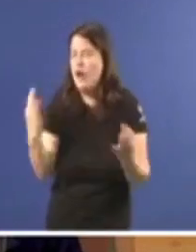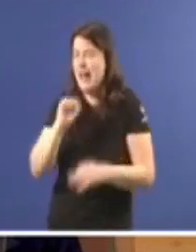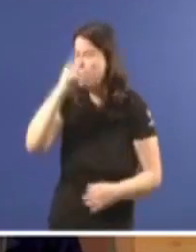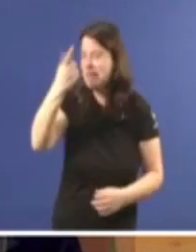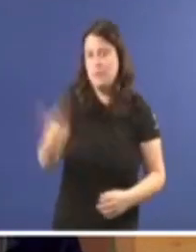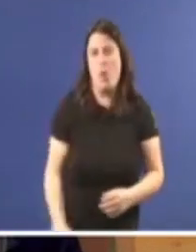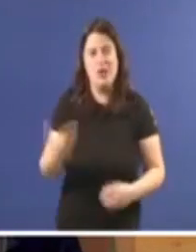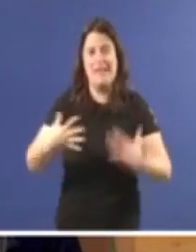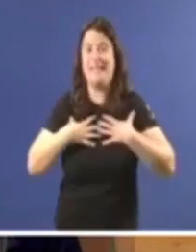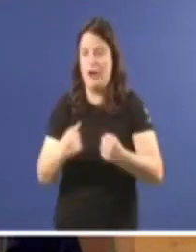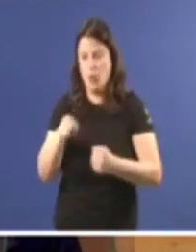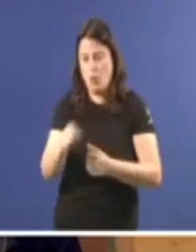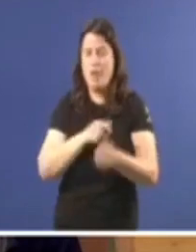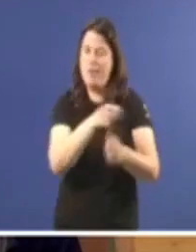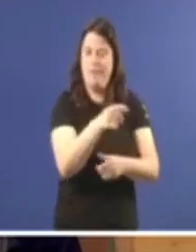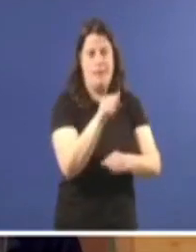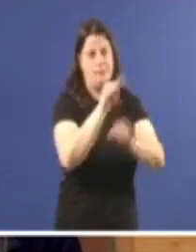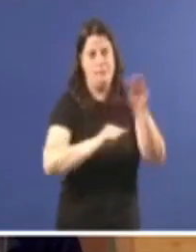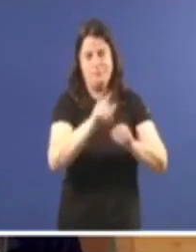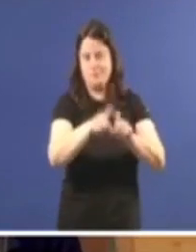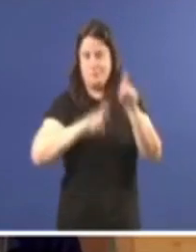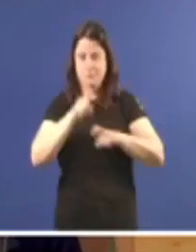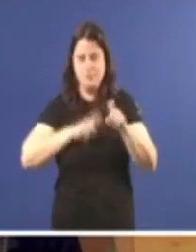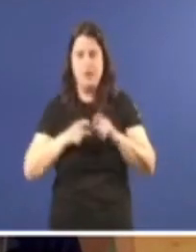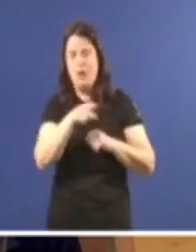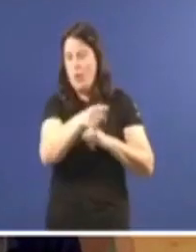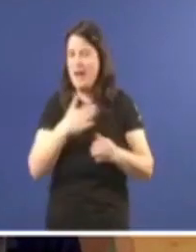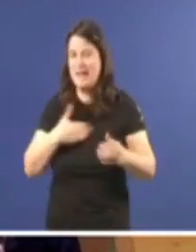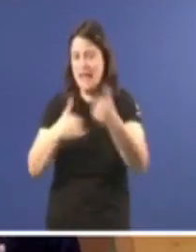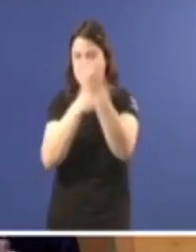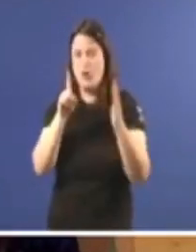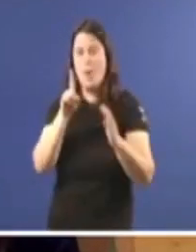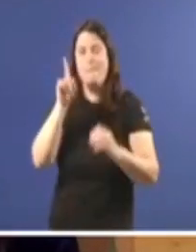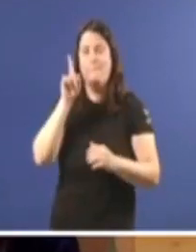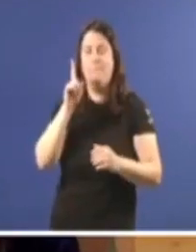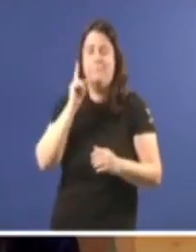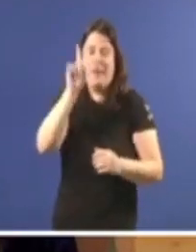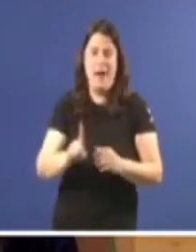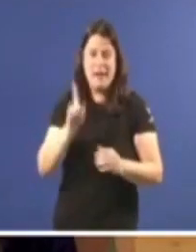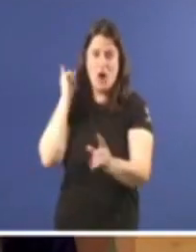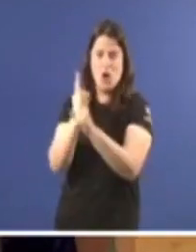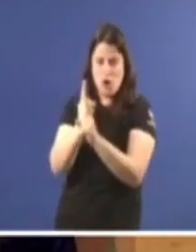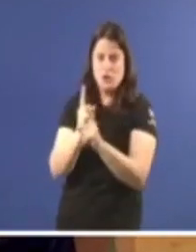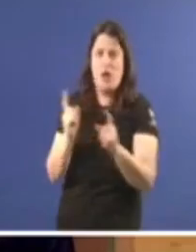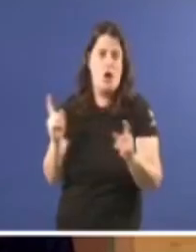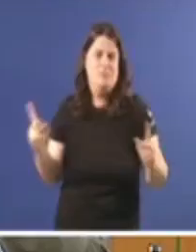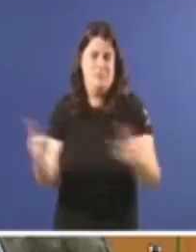a saúde. rectifique, señor Feijó, en non sexa o liquidador da atención primaria deste país. Gracias, señora Contón.